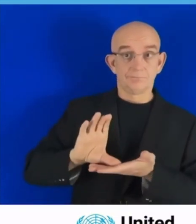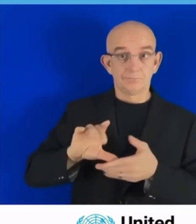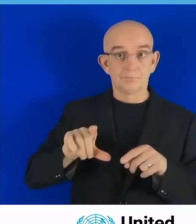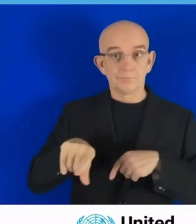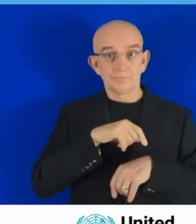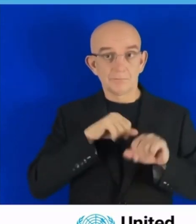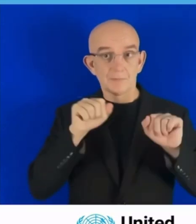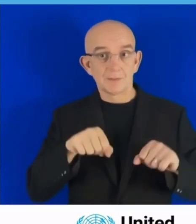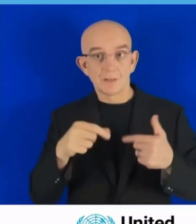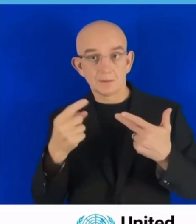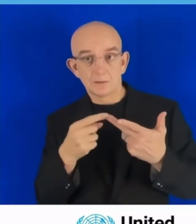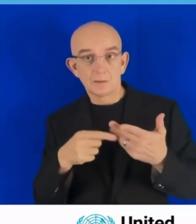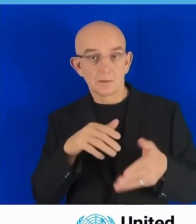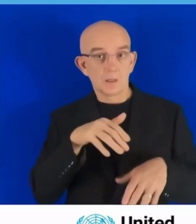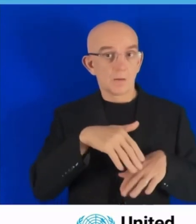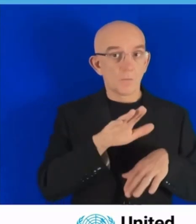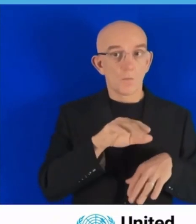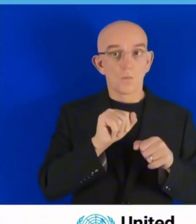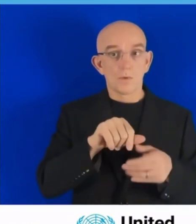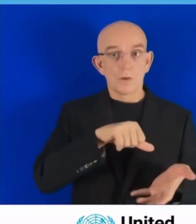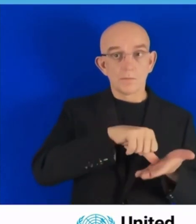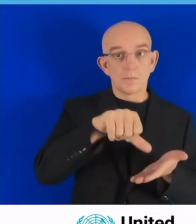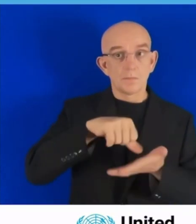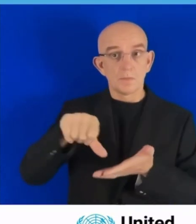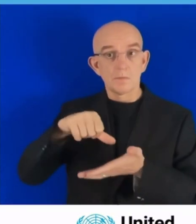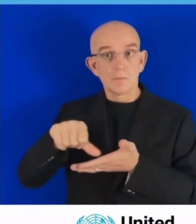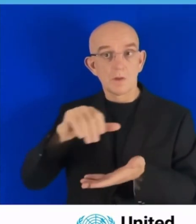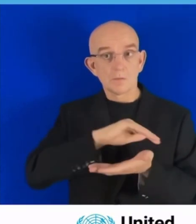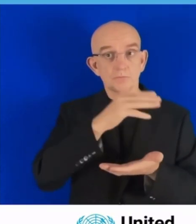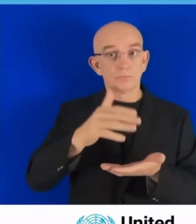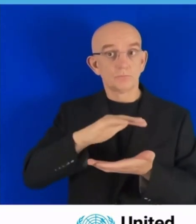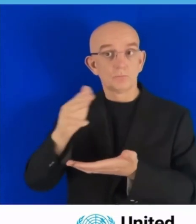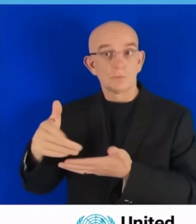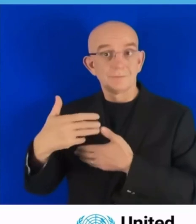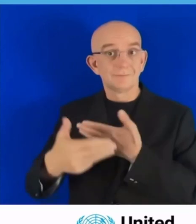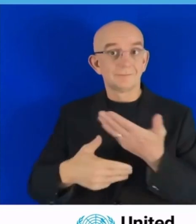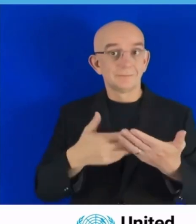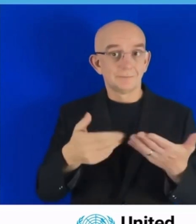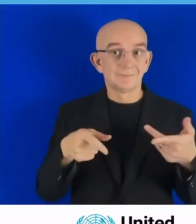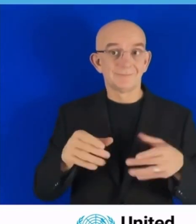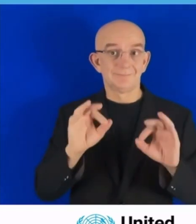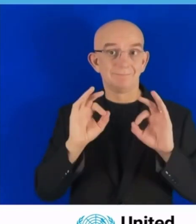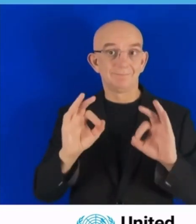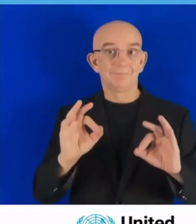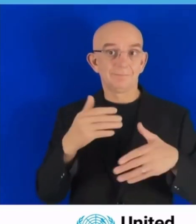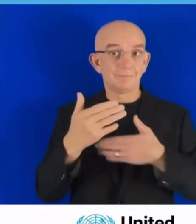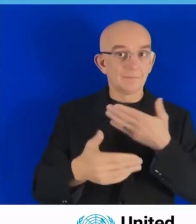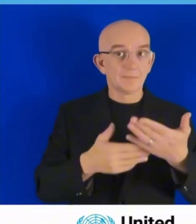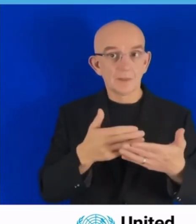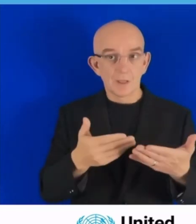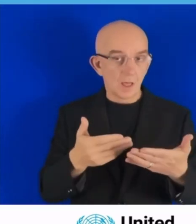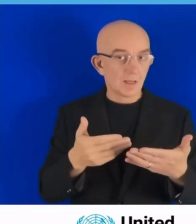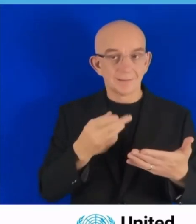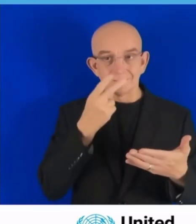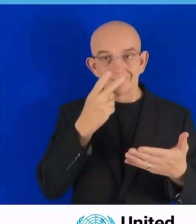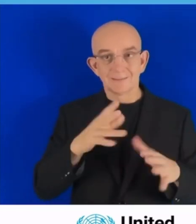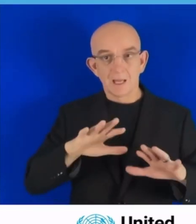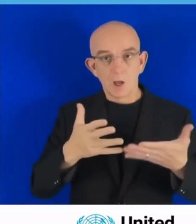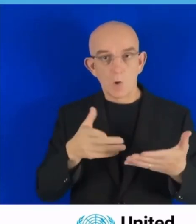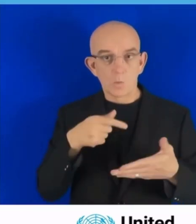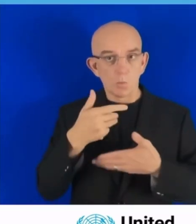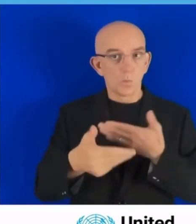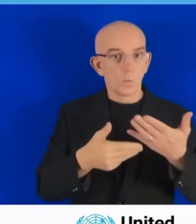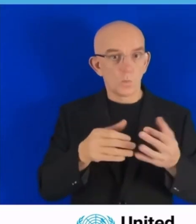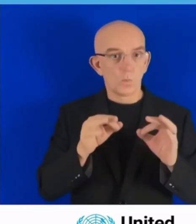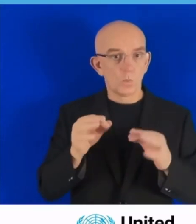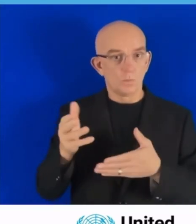confiable de financiamiento y habilitador del mercado para soluciones, especialmente en la transferencia de riesgo. Y tercero, para